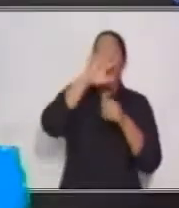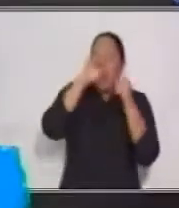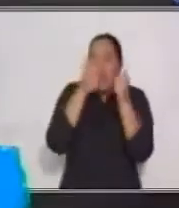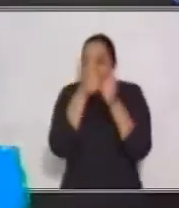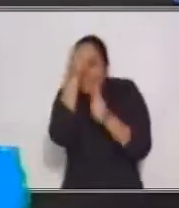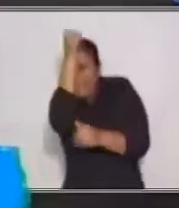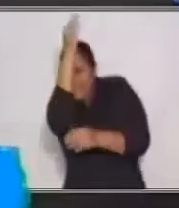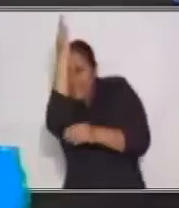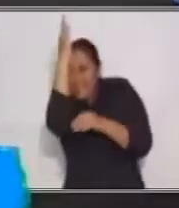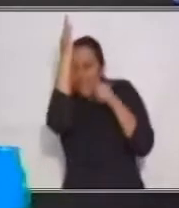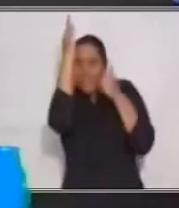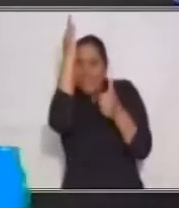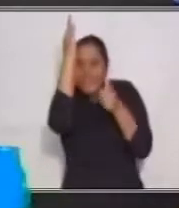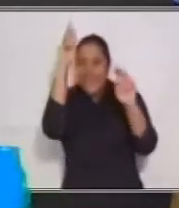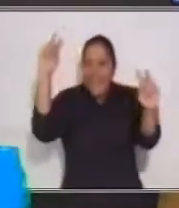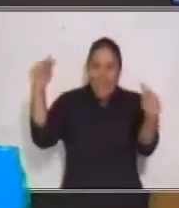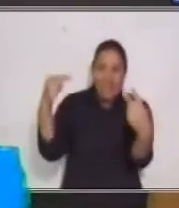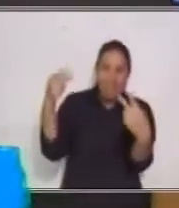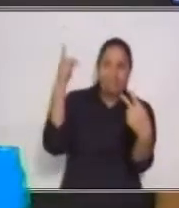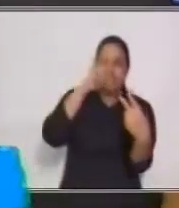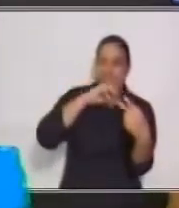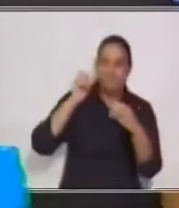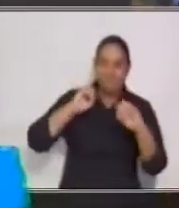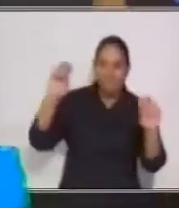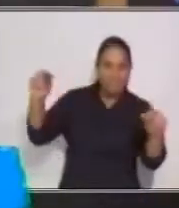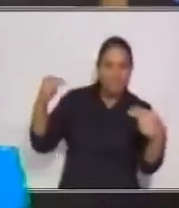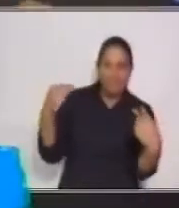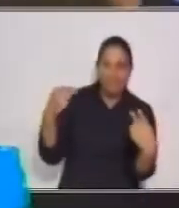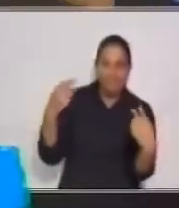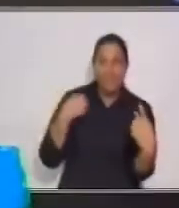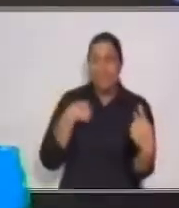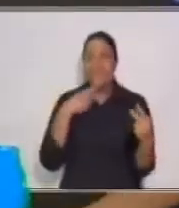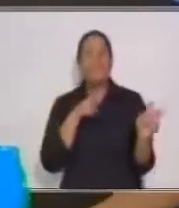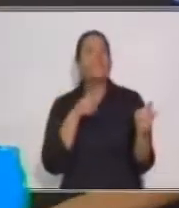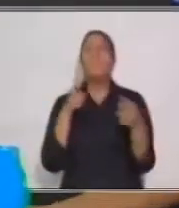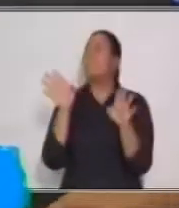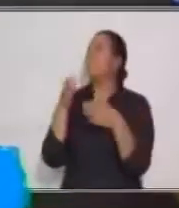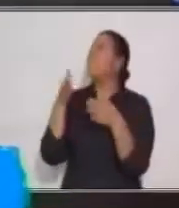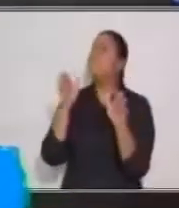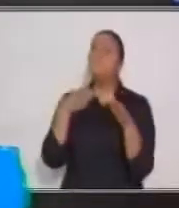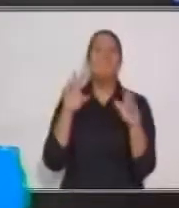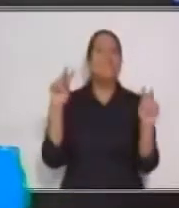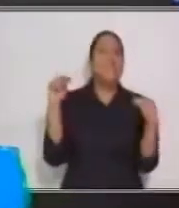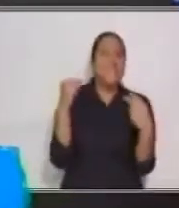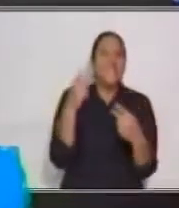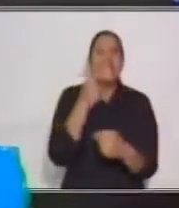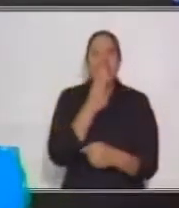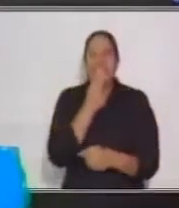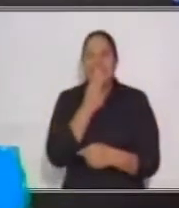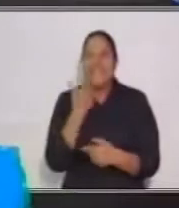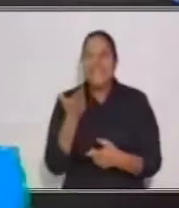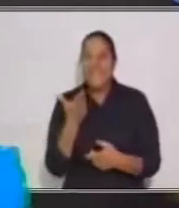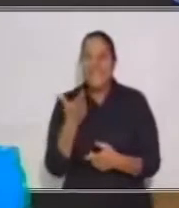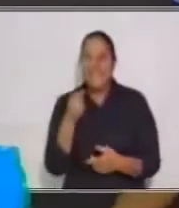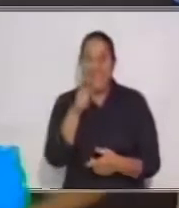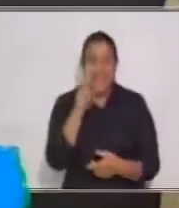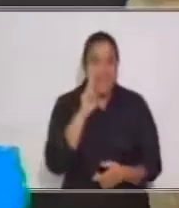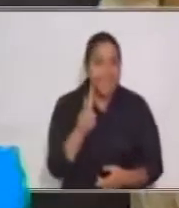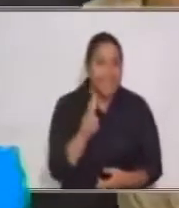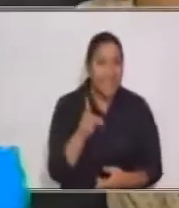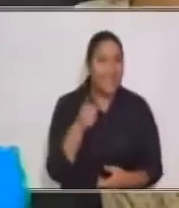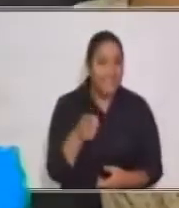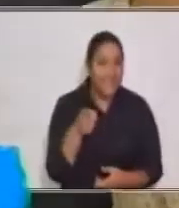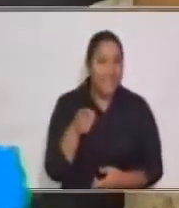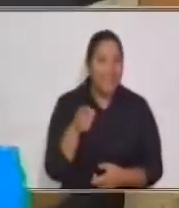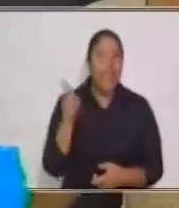Que sus amigos no logran encontrarlo por ningún lado. Miremos bien. Yo sé que ya se dieron cuenta.